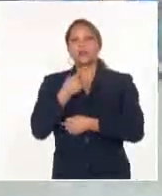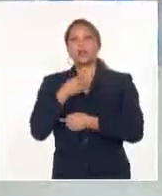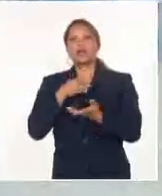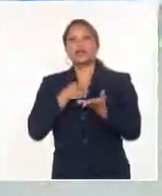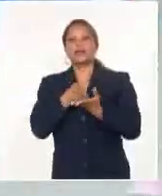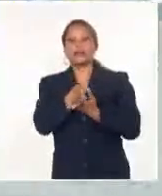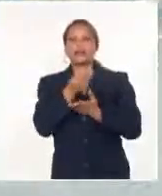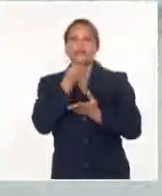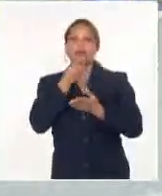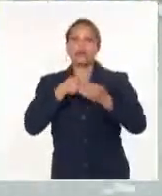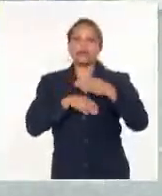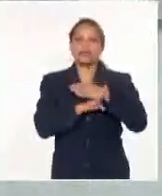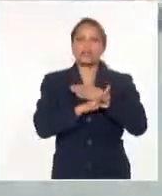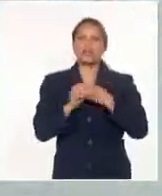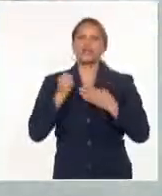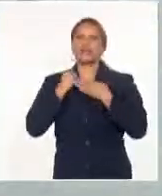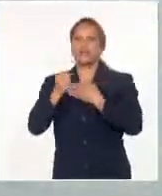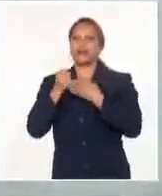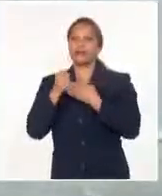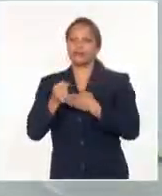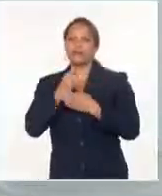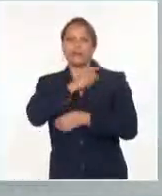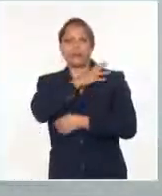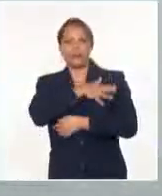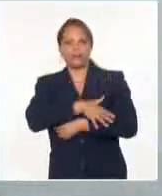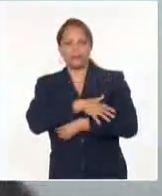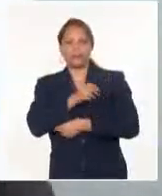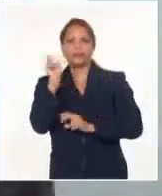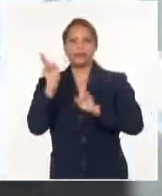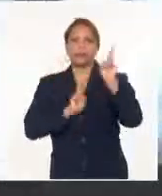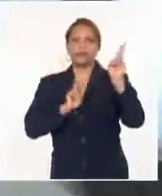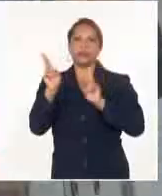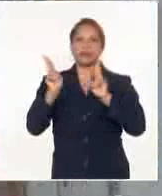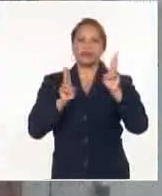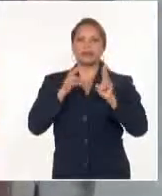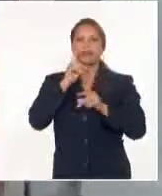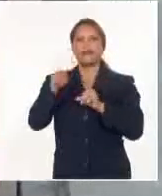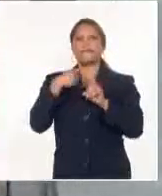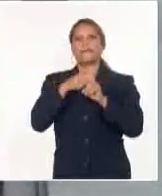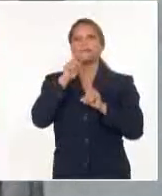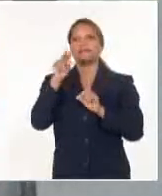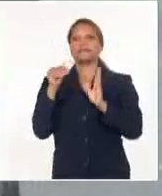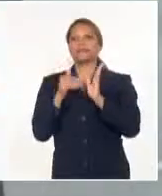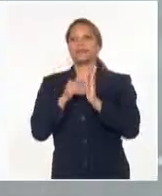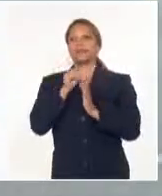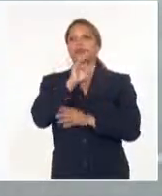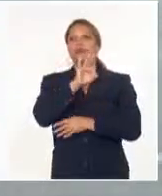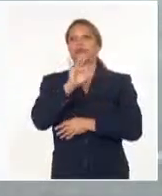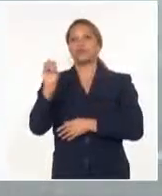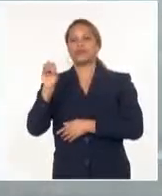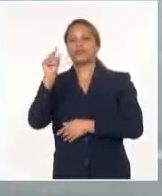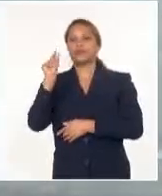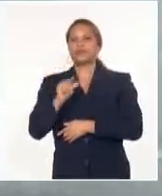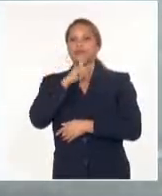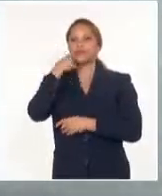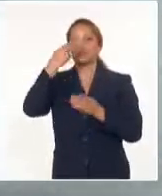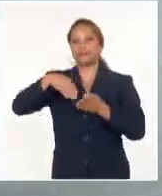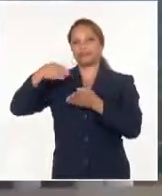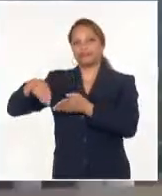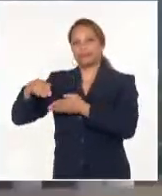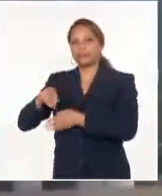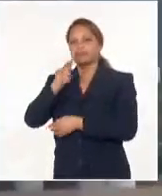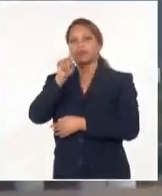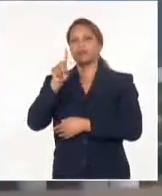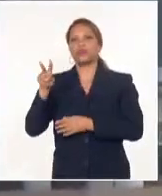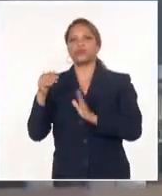entrada de ayuda humanitaria a la franja. De acuerdo con recientes estimaciones, más de 2.800 palestinos han muerto y unos 12.000